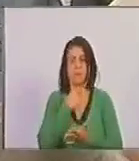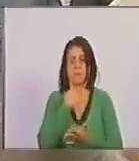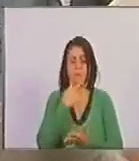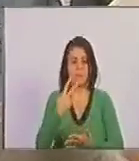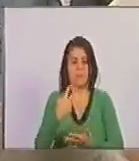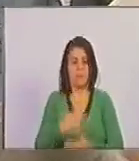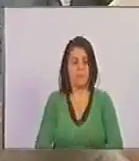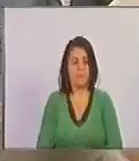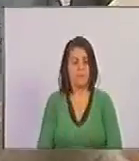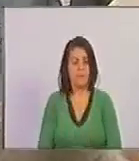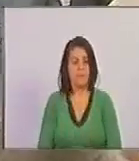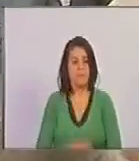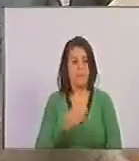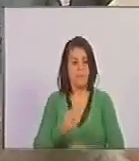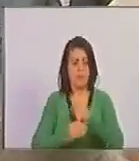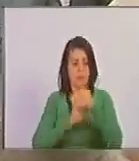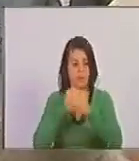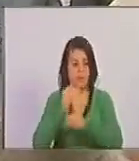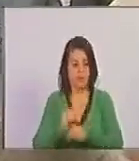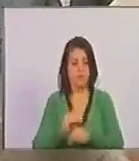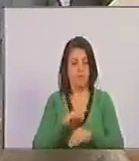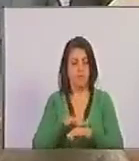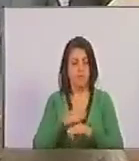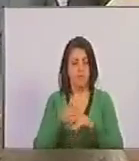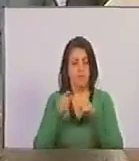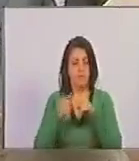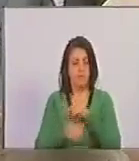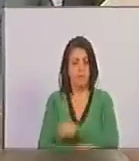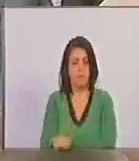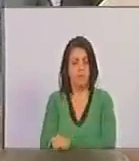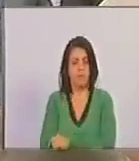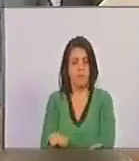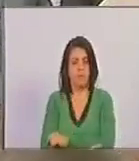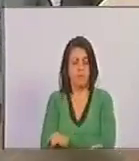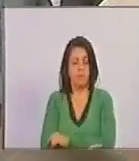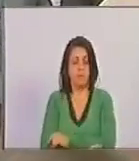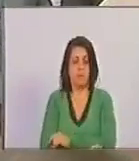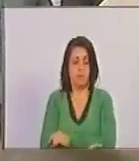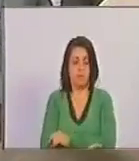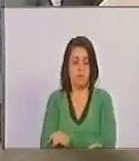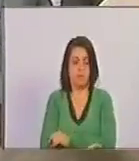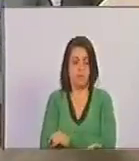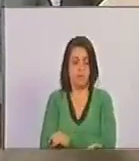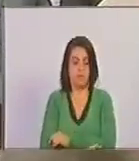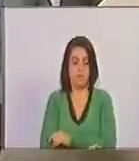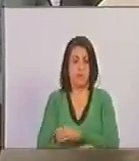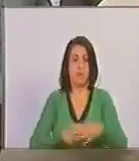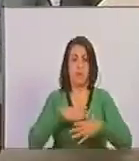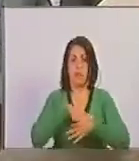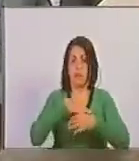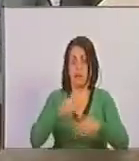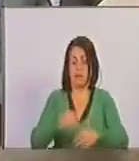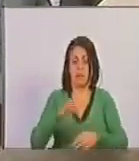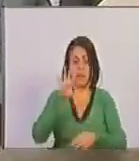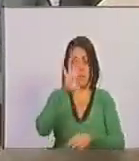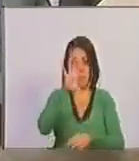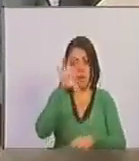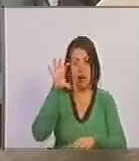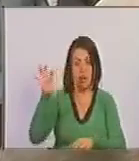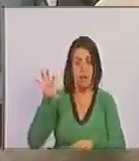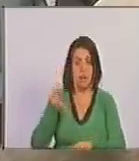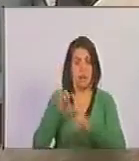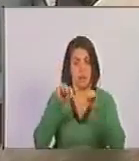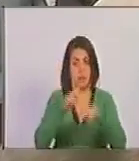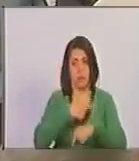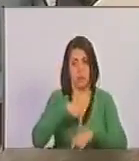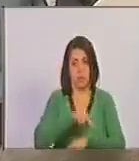que se prestan para los intereses transnacionales. Nosotros